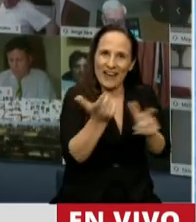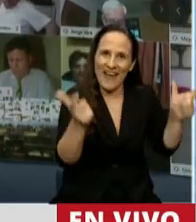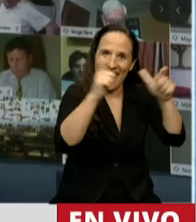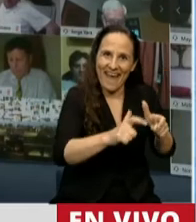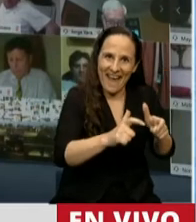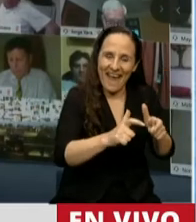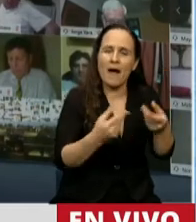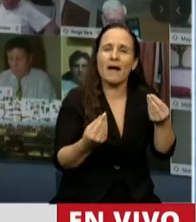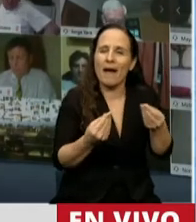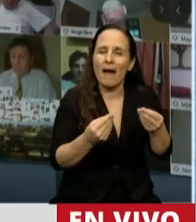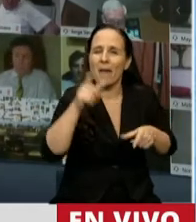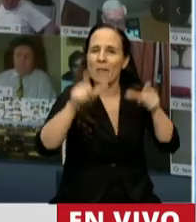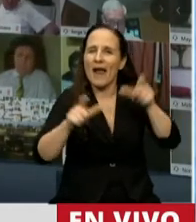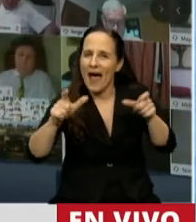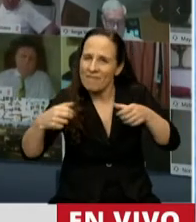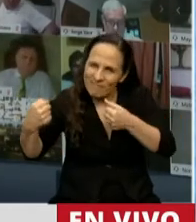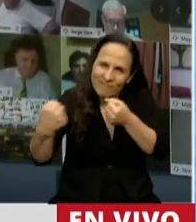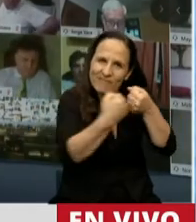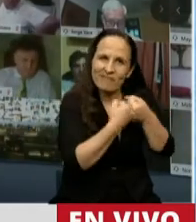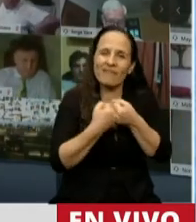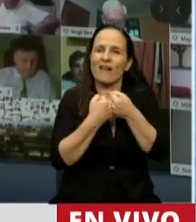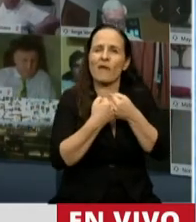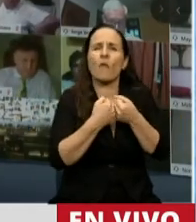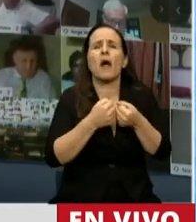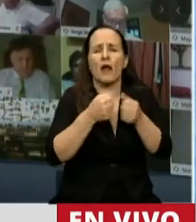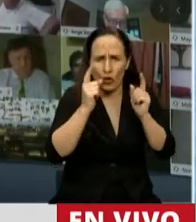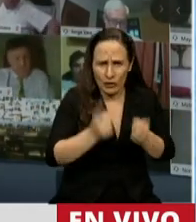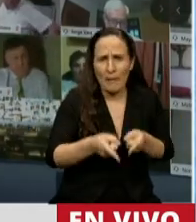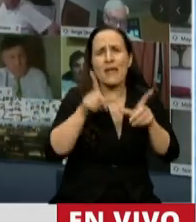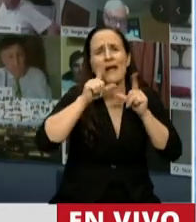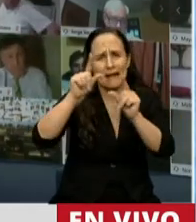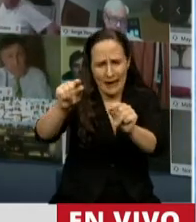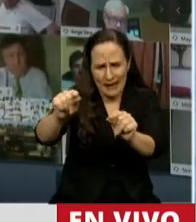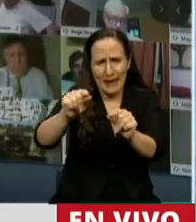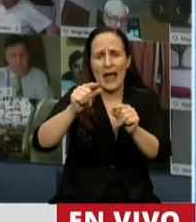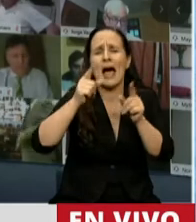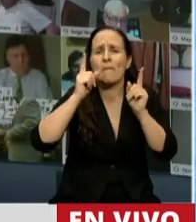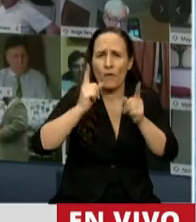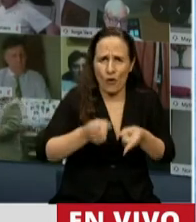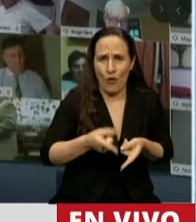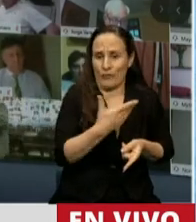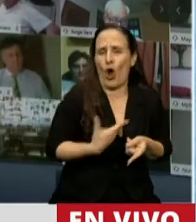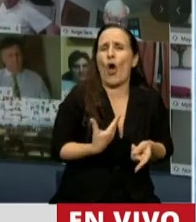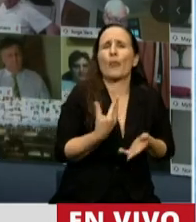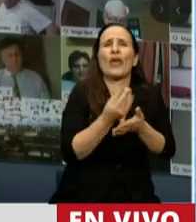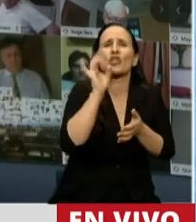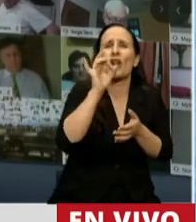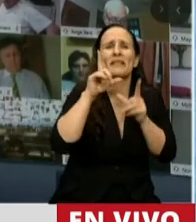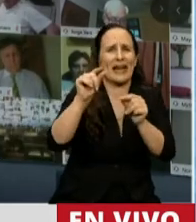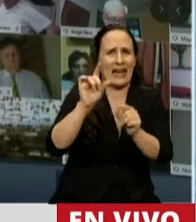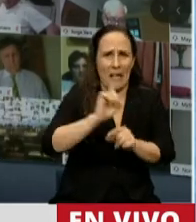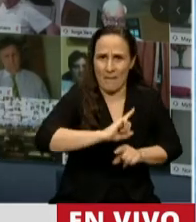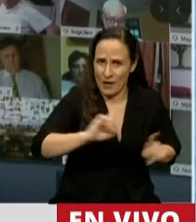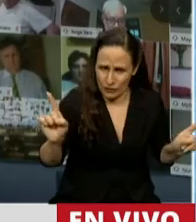Consensos que vayan más allá de los reclamos, más allá de los reclamos de un gobierno. Sino